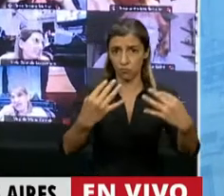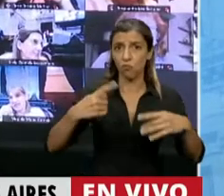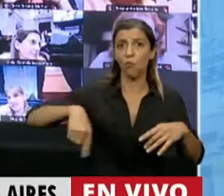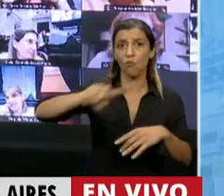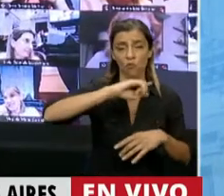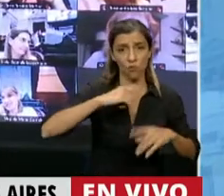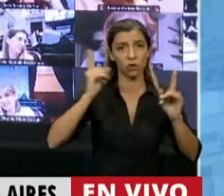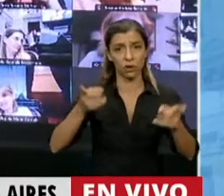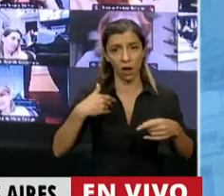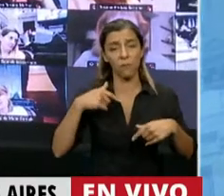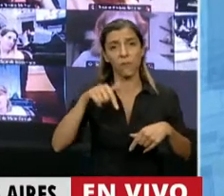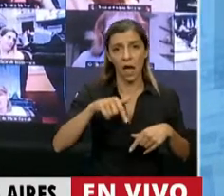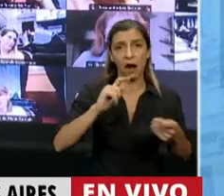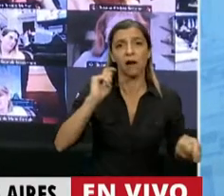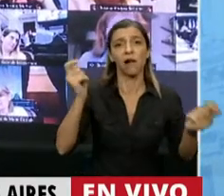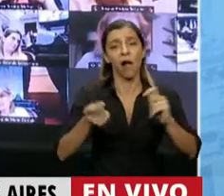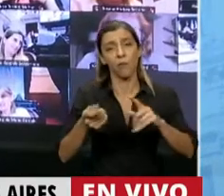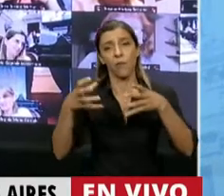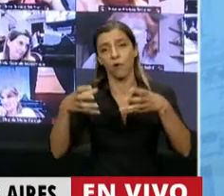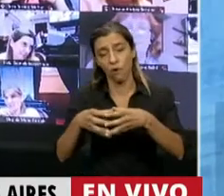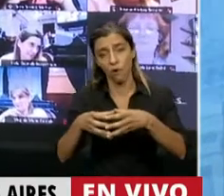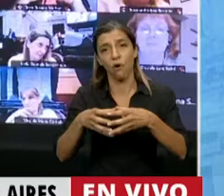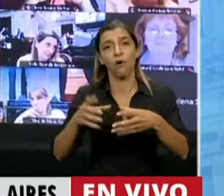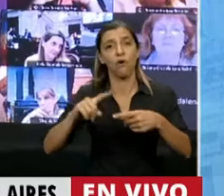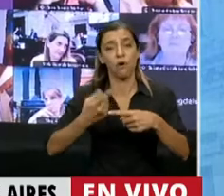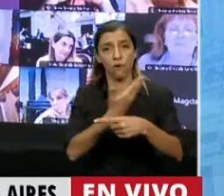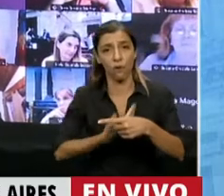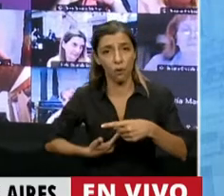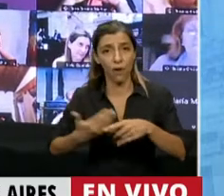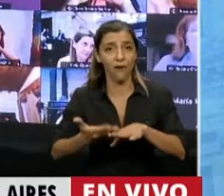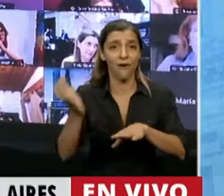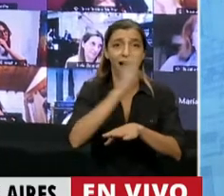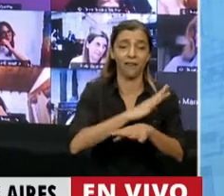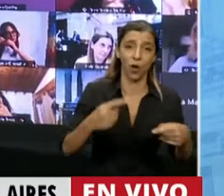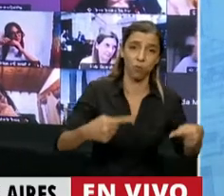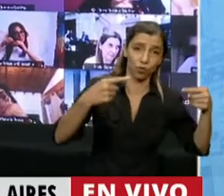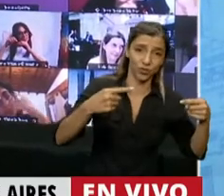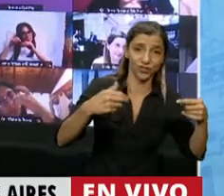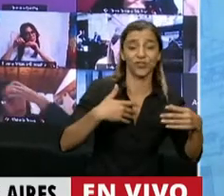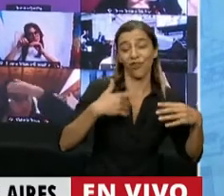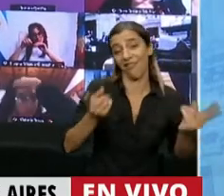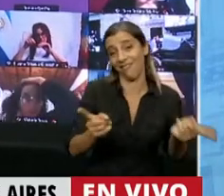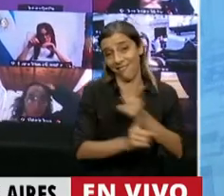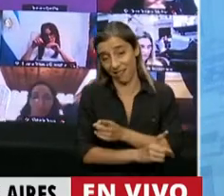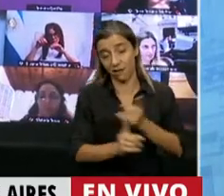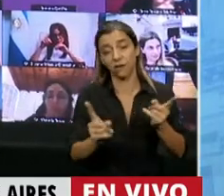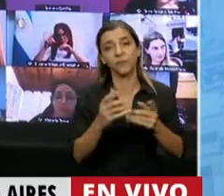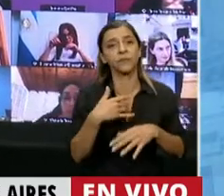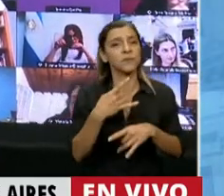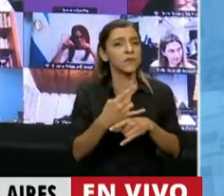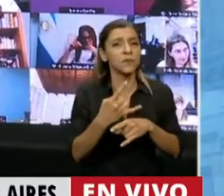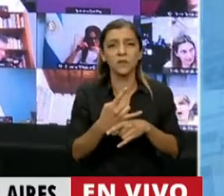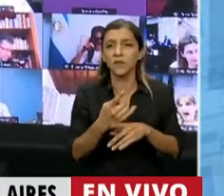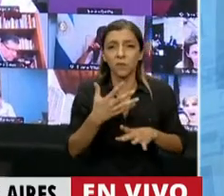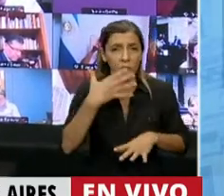que eran oficialismo y ahora son oposición y los que hoy son oficialismo y antes eran oposición y hacían de ambos lados